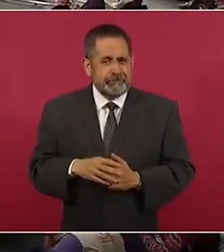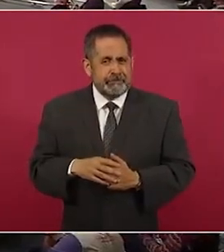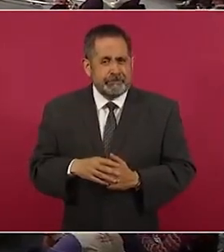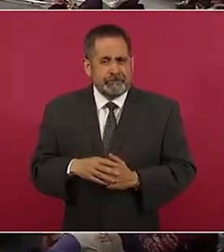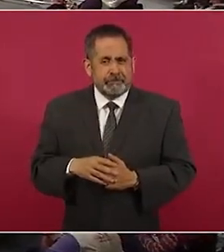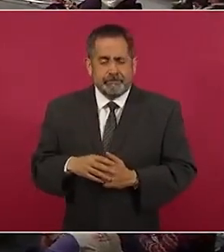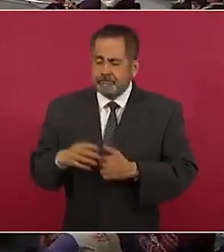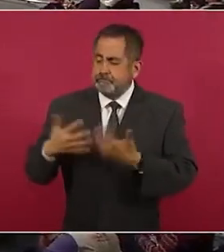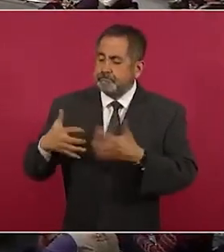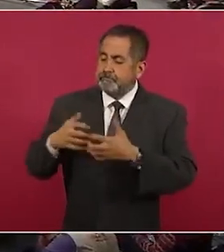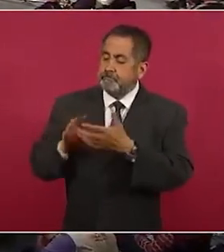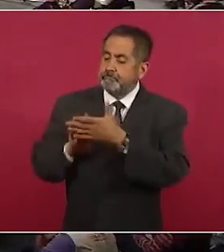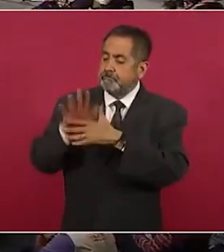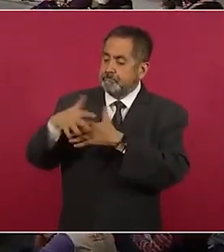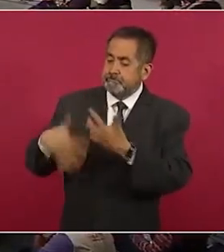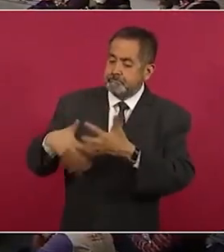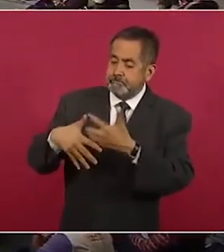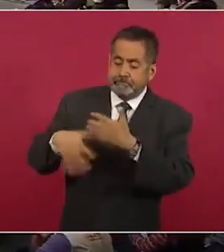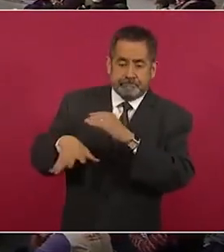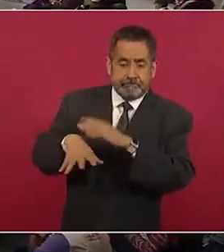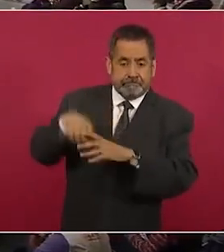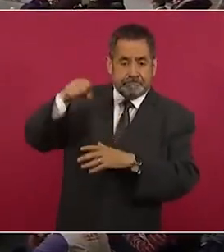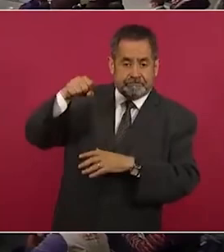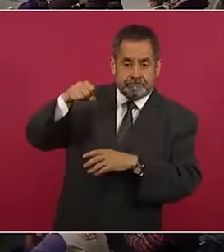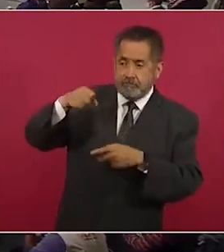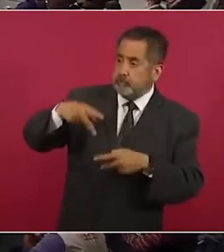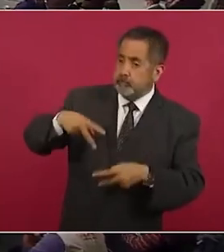las empresas particulares extranjeras.